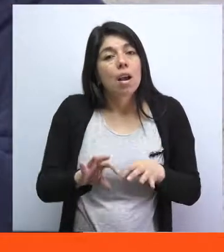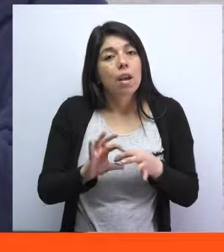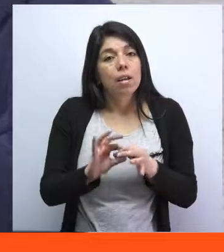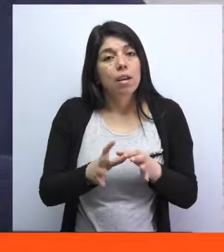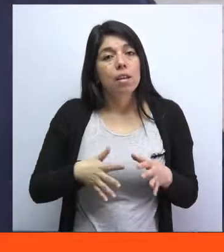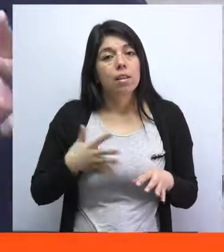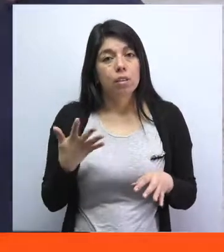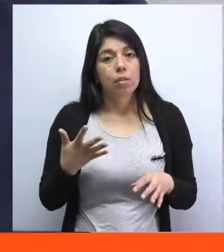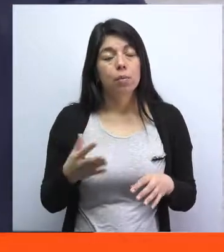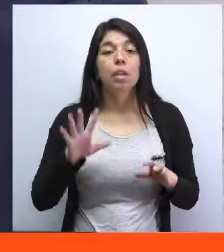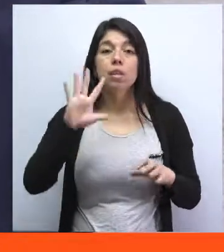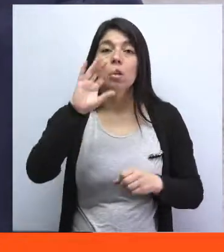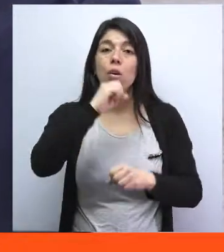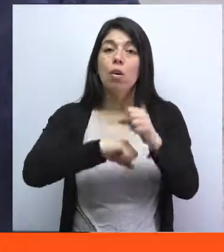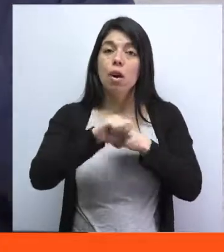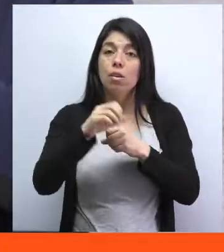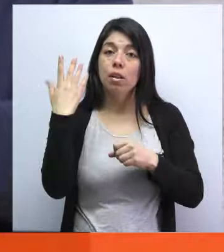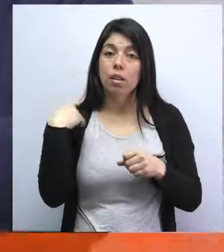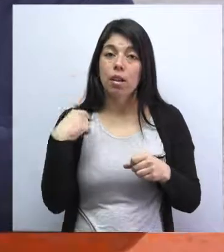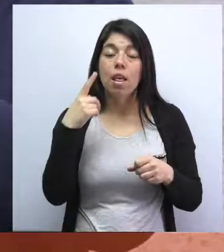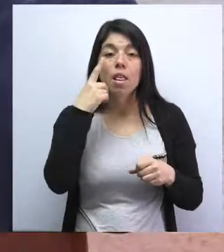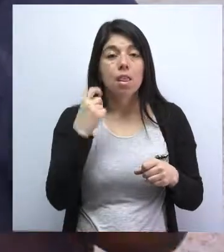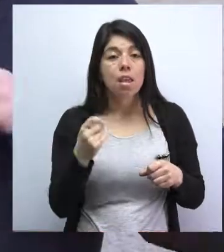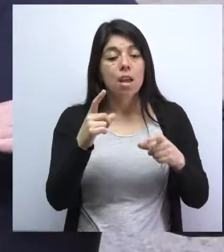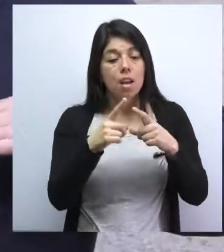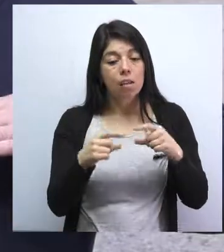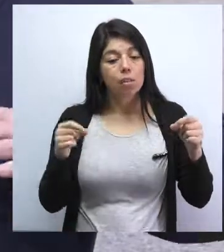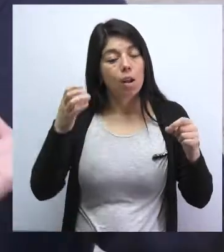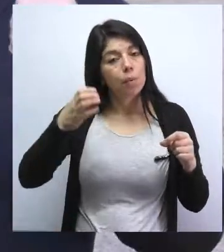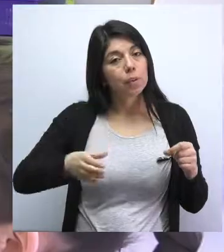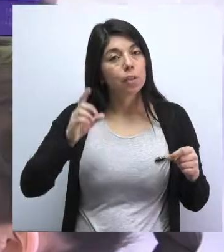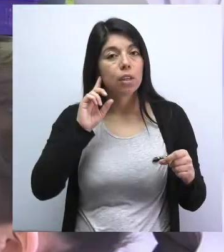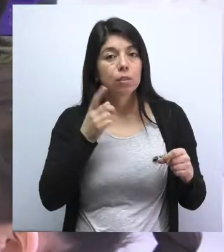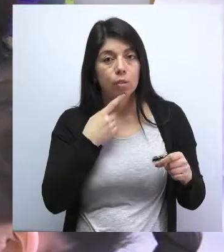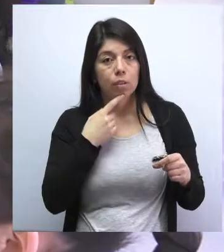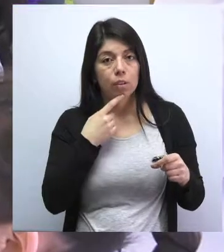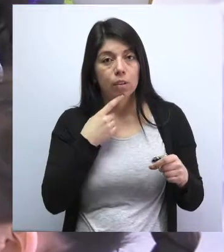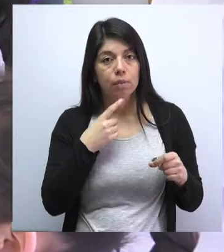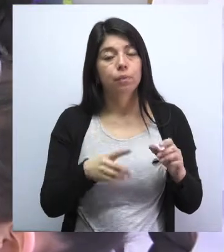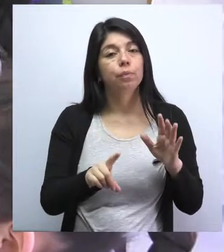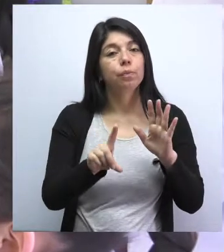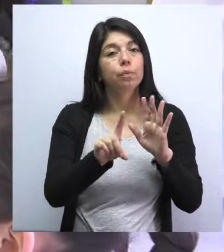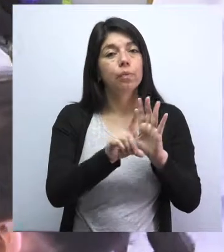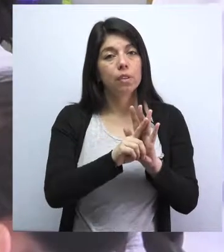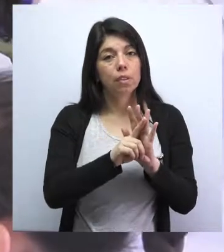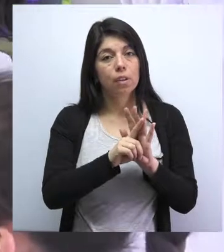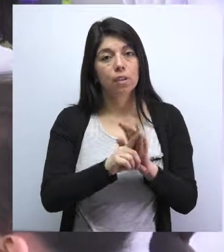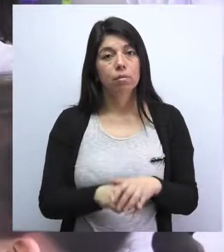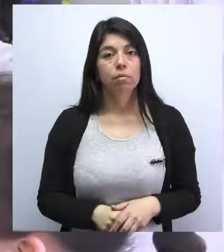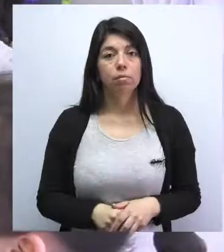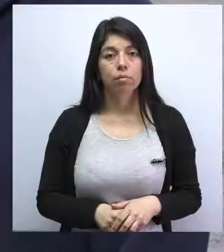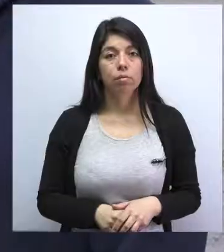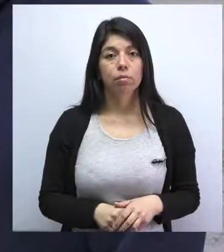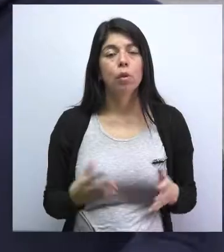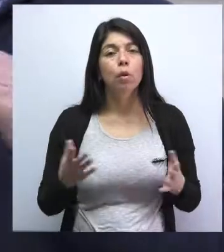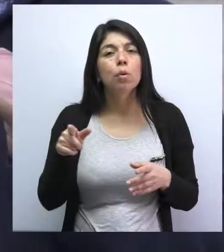se agregó en la Ley de los Derechos Humanos la lengua de señas a nivel nacional. ¿Cómo tú te sientes en este